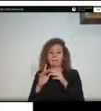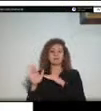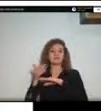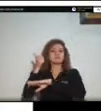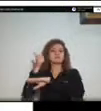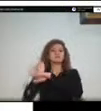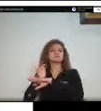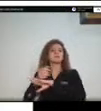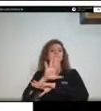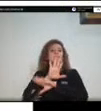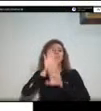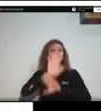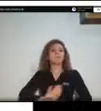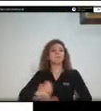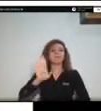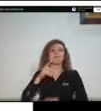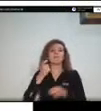riesgo